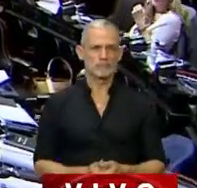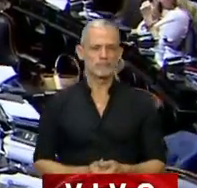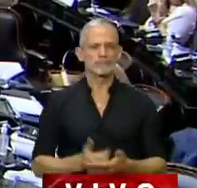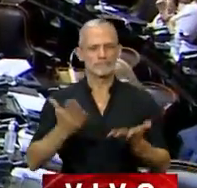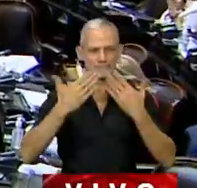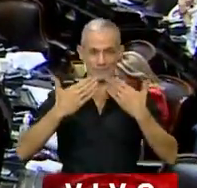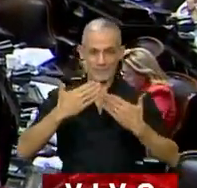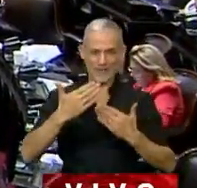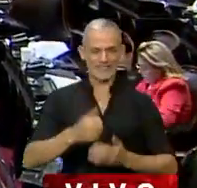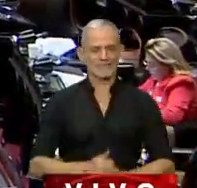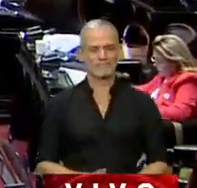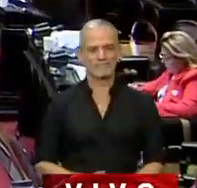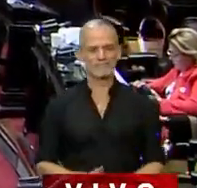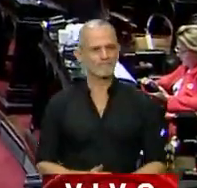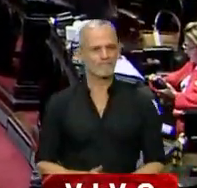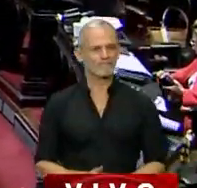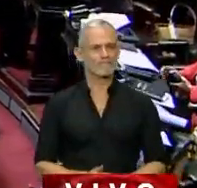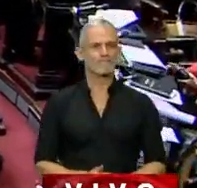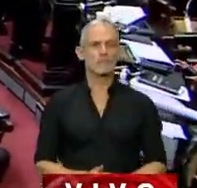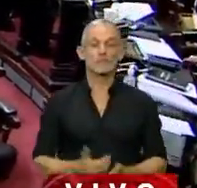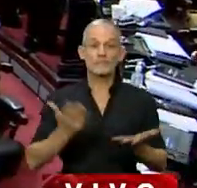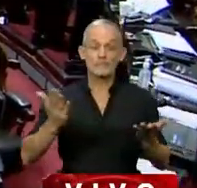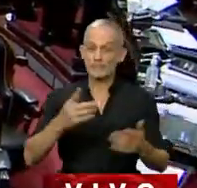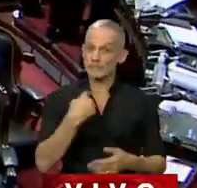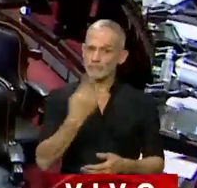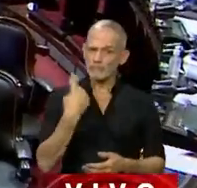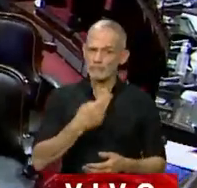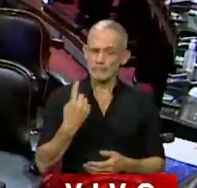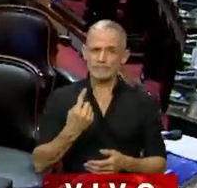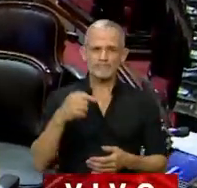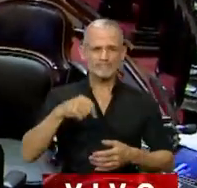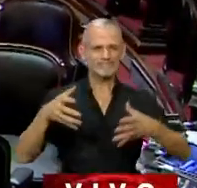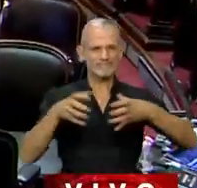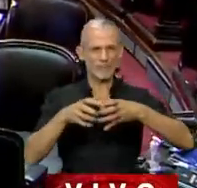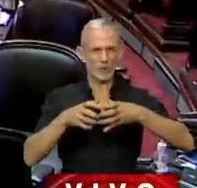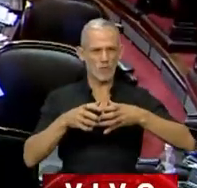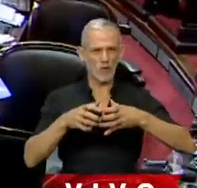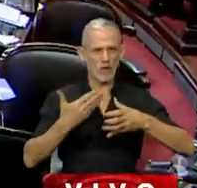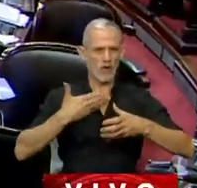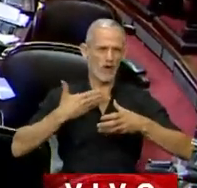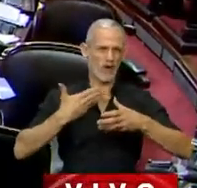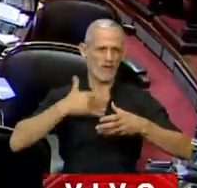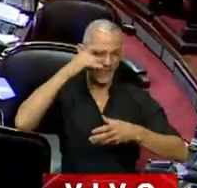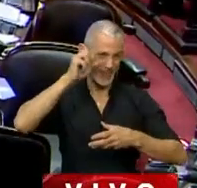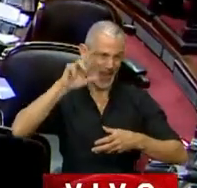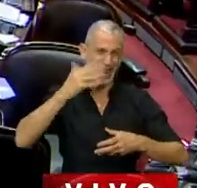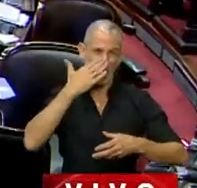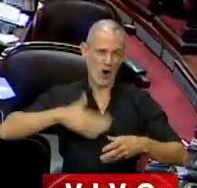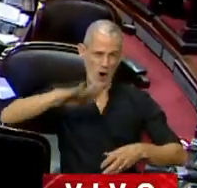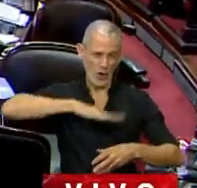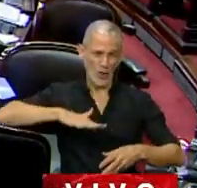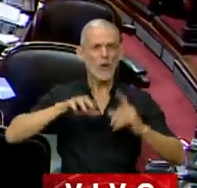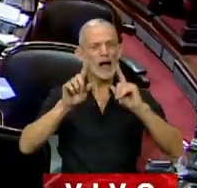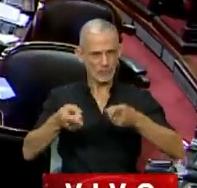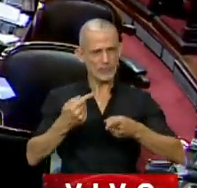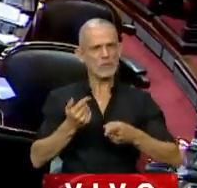Gracias, señora Presidenta. Nosotros en este interbloque federal, como Córdoba Federal, también